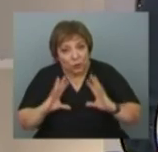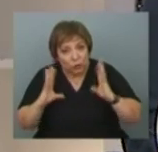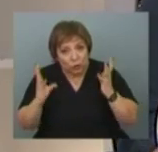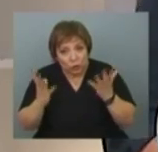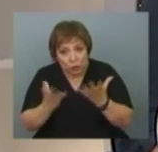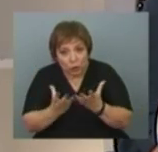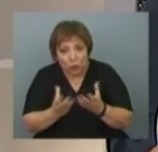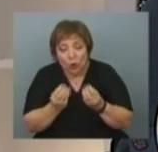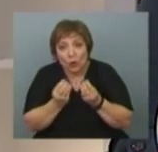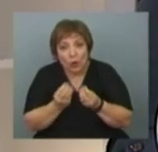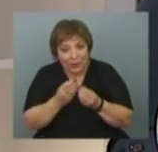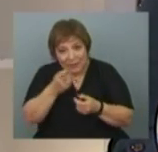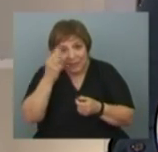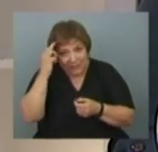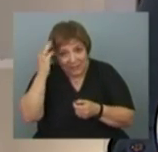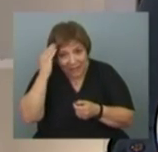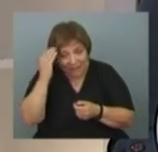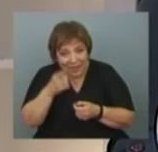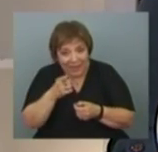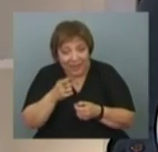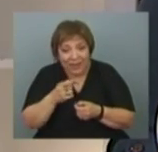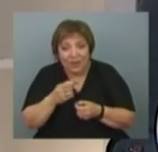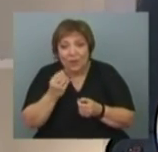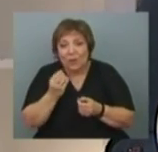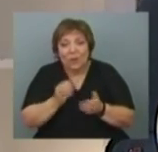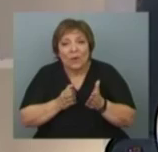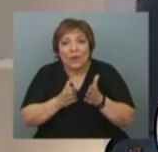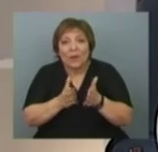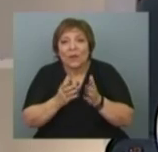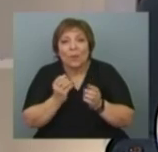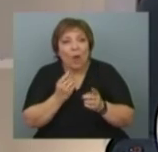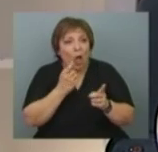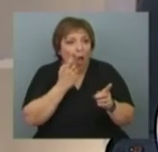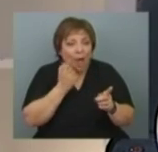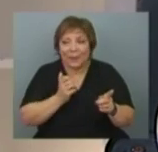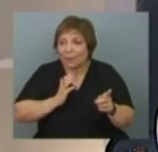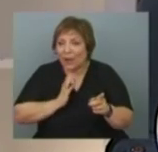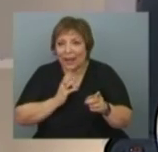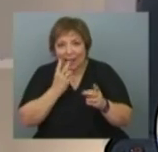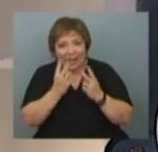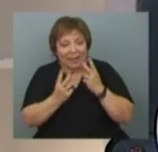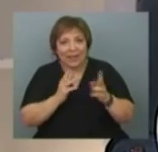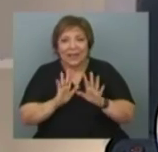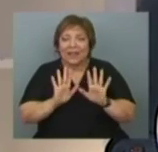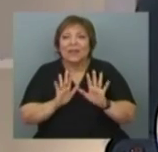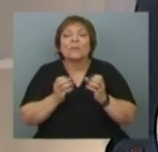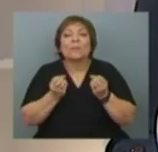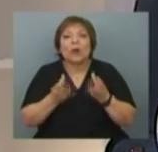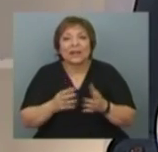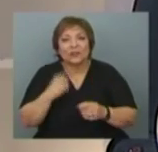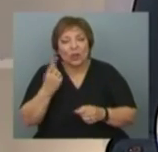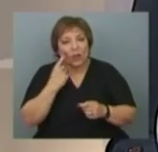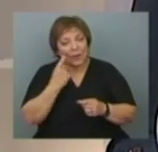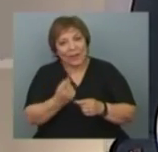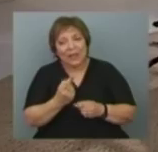corta, como lo sabemos bien, por una mirada de género, por una perspectiva de género. ¿Por qué? Porque en